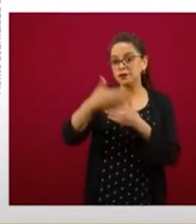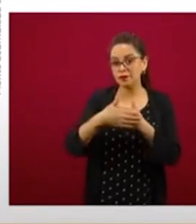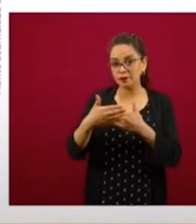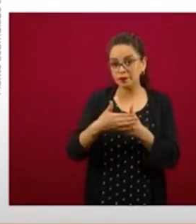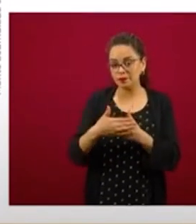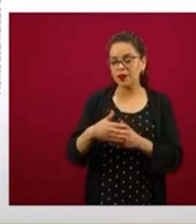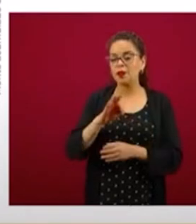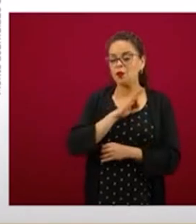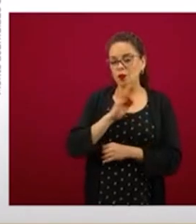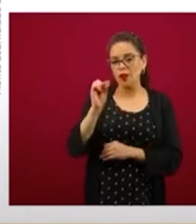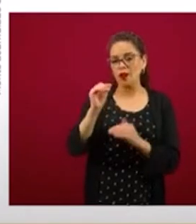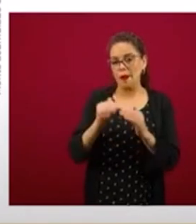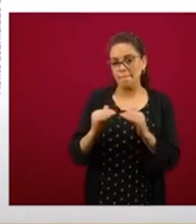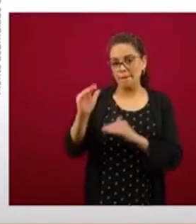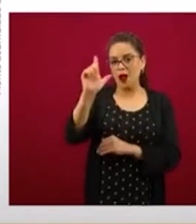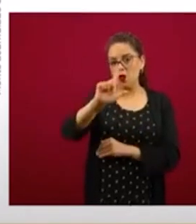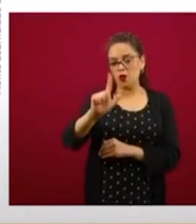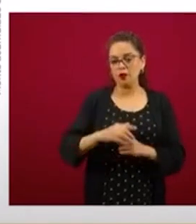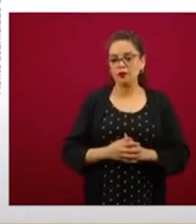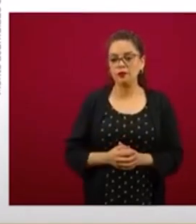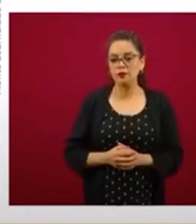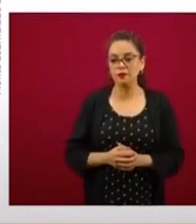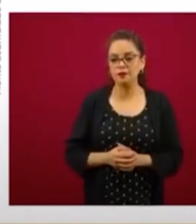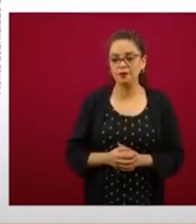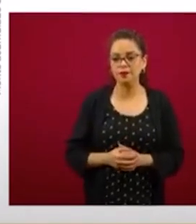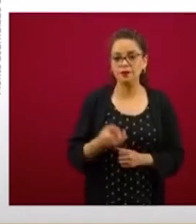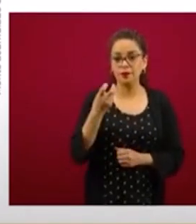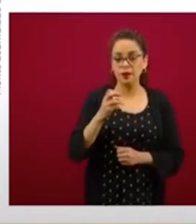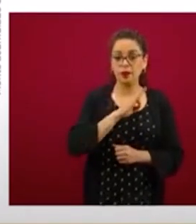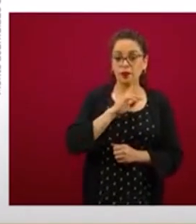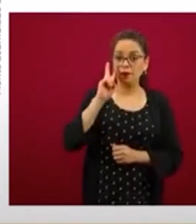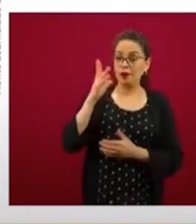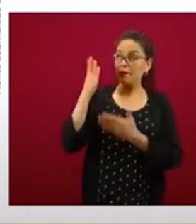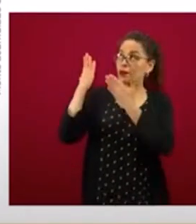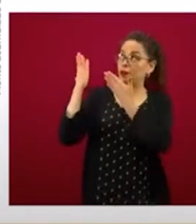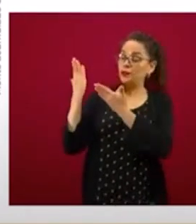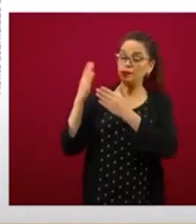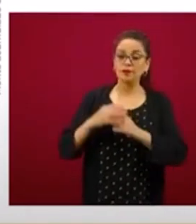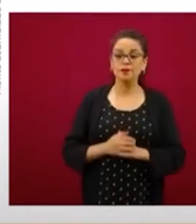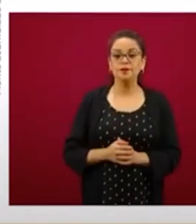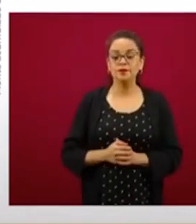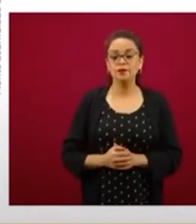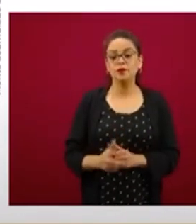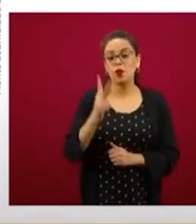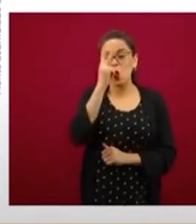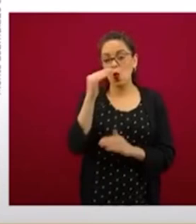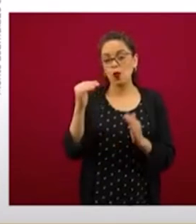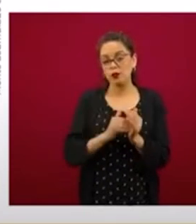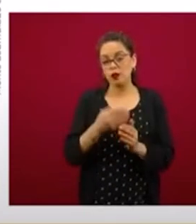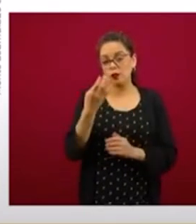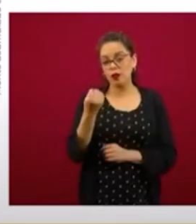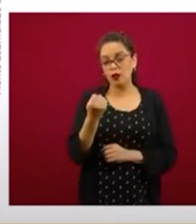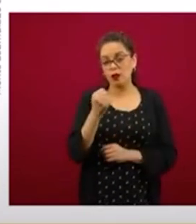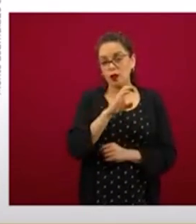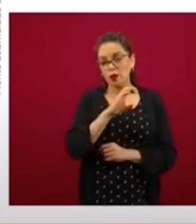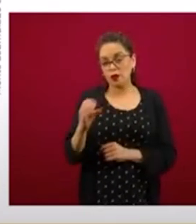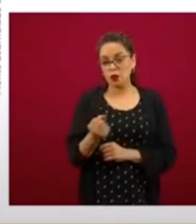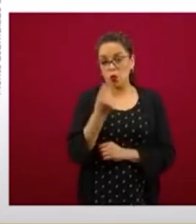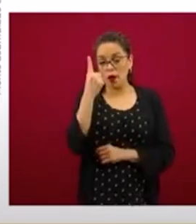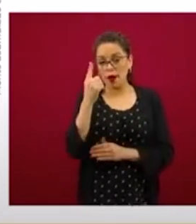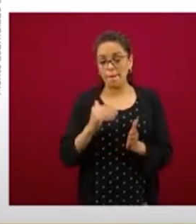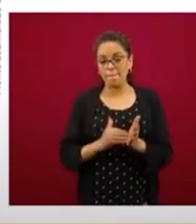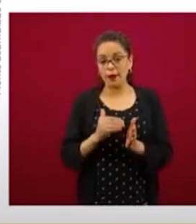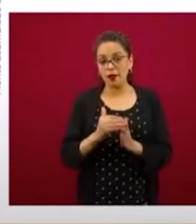crecimiento ya nos está poniendo en ocho mil 901 millones